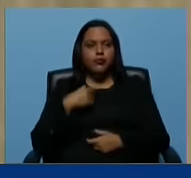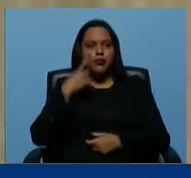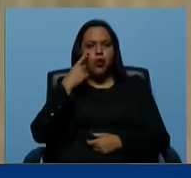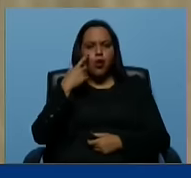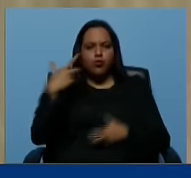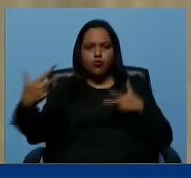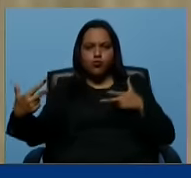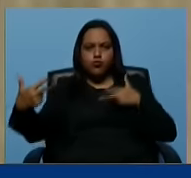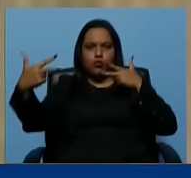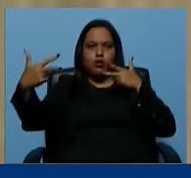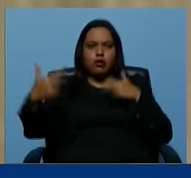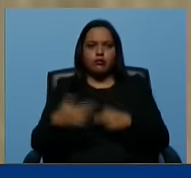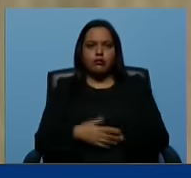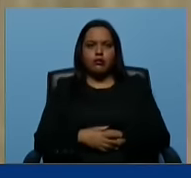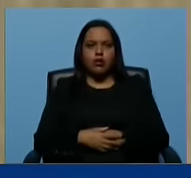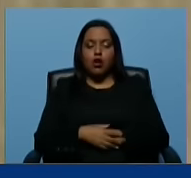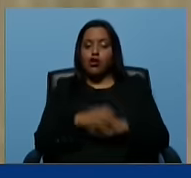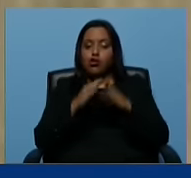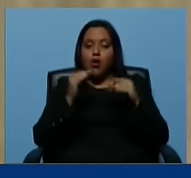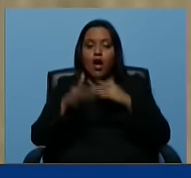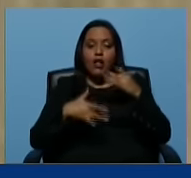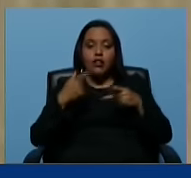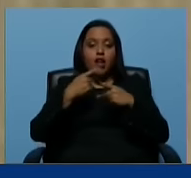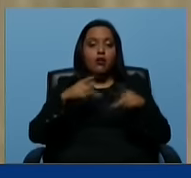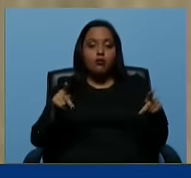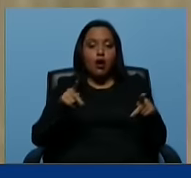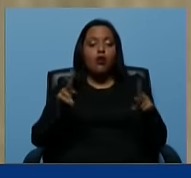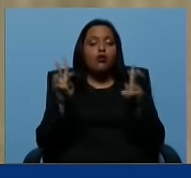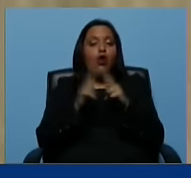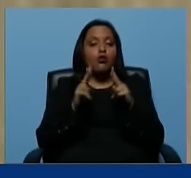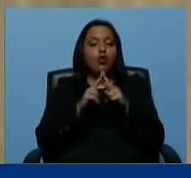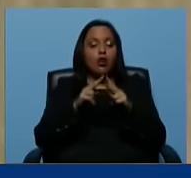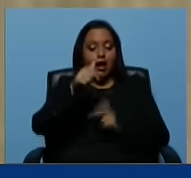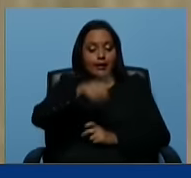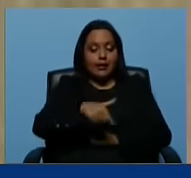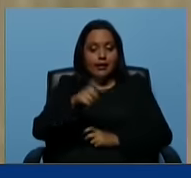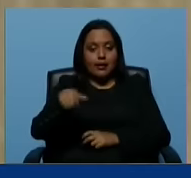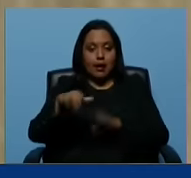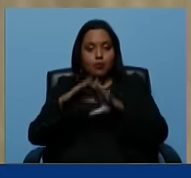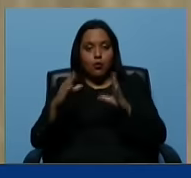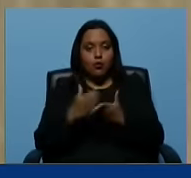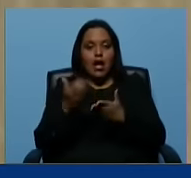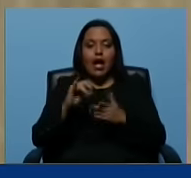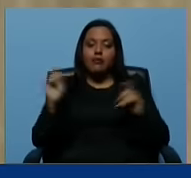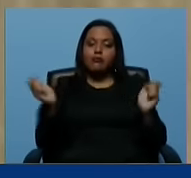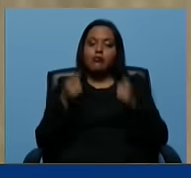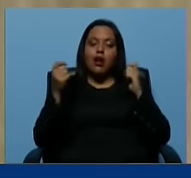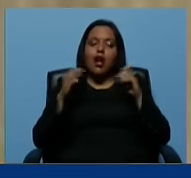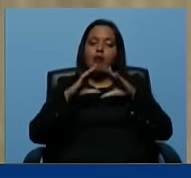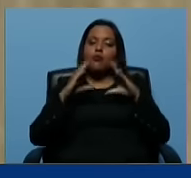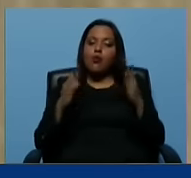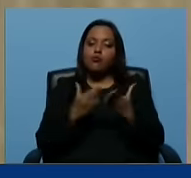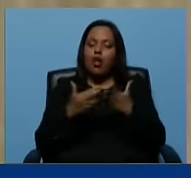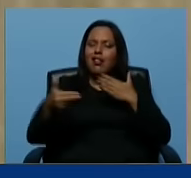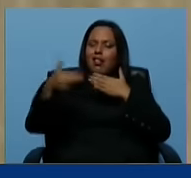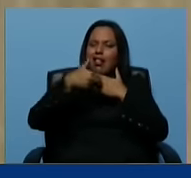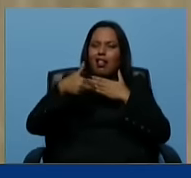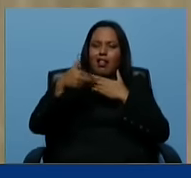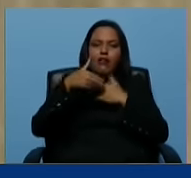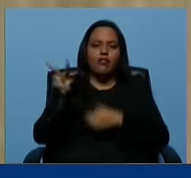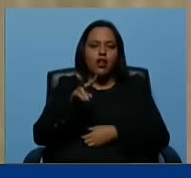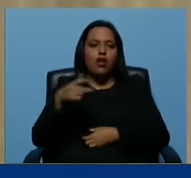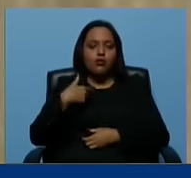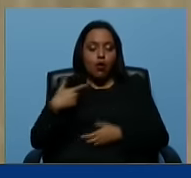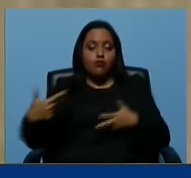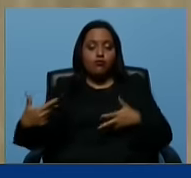transmitir todas estas actividades públicas para que se conozcan aquí en el mundo. Como hay una campaña en el mundo tan brutal, yo la